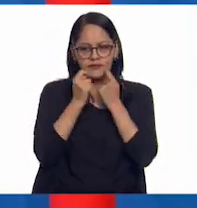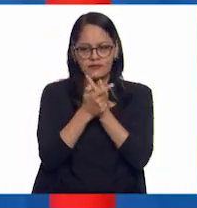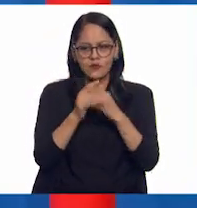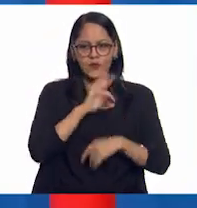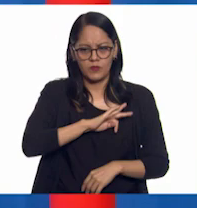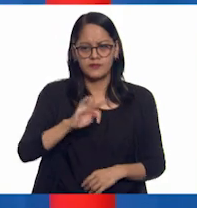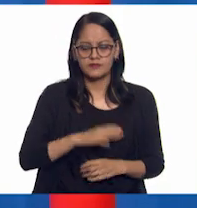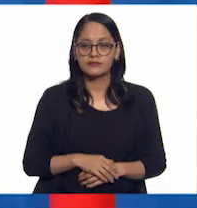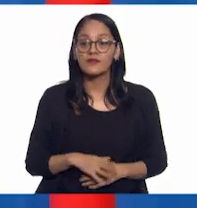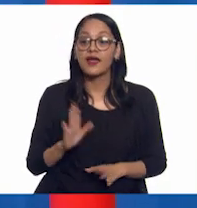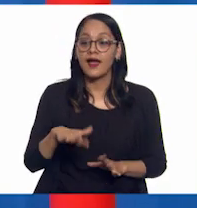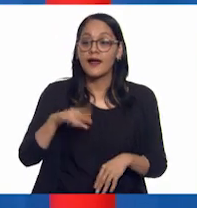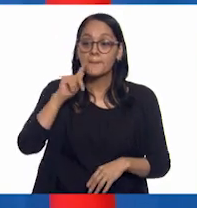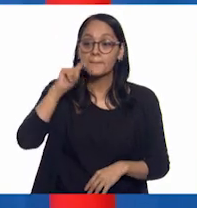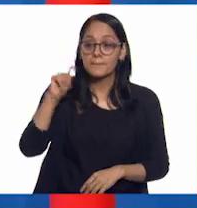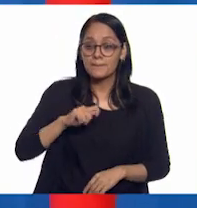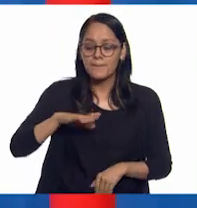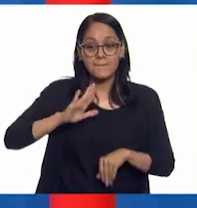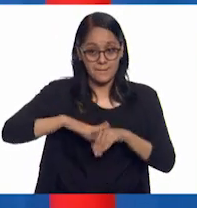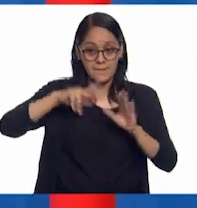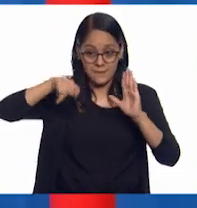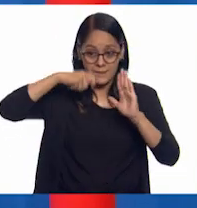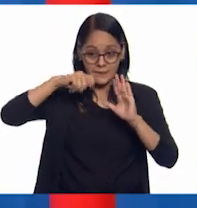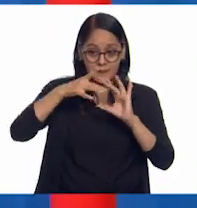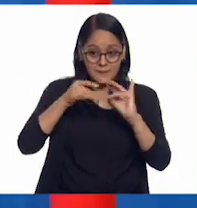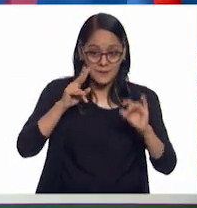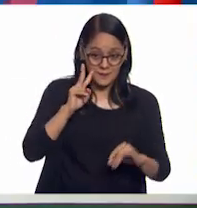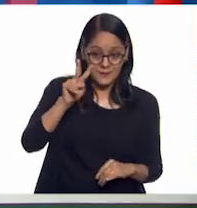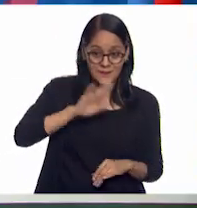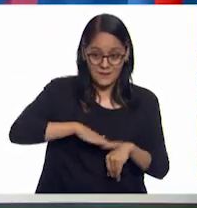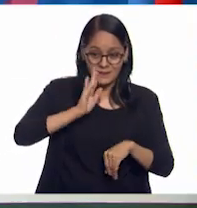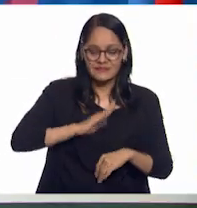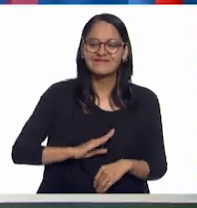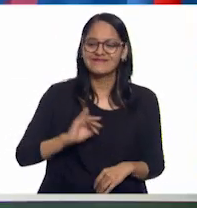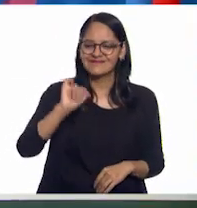¿te parece si vemos un poco más del documental? Me parece muy bien.